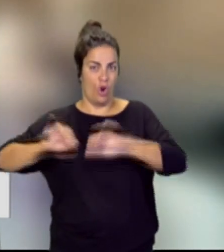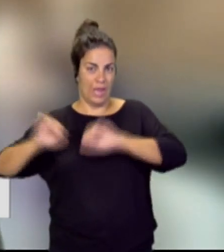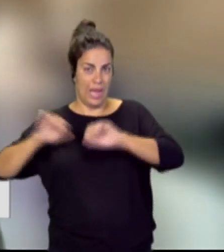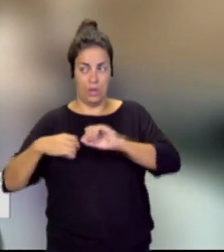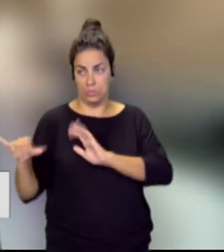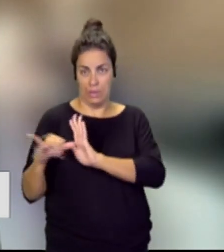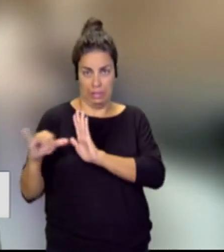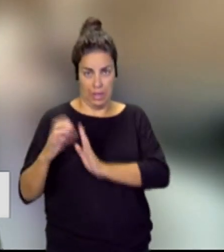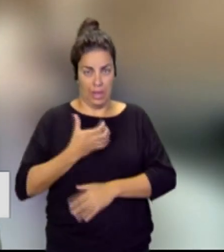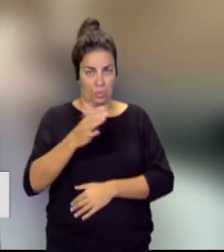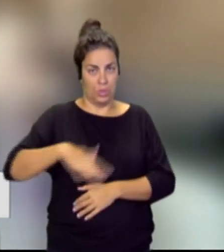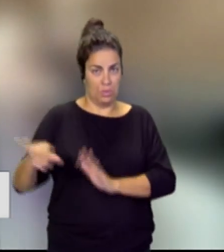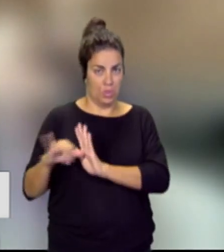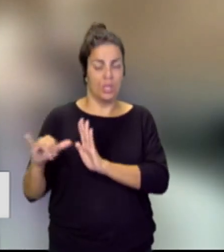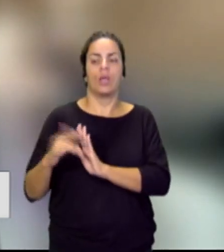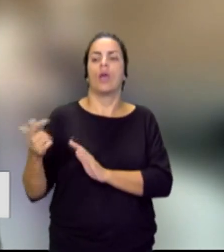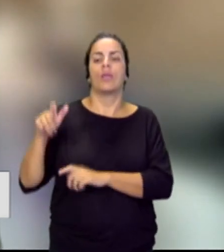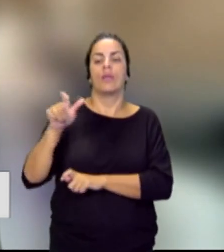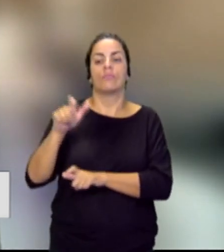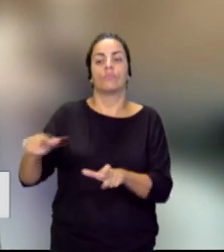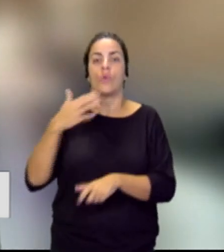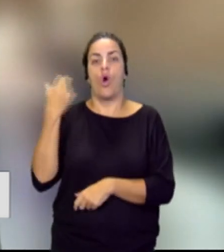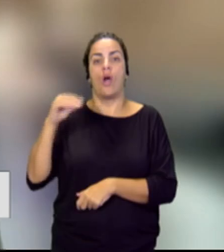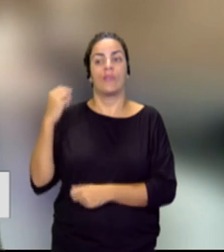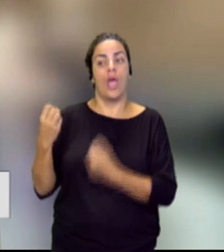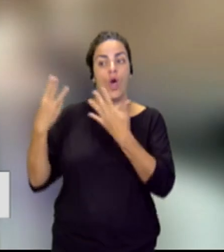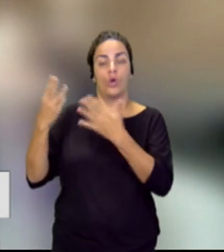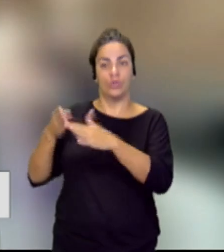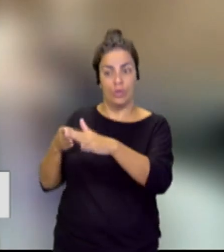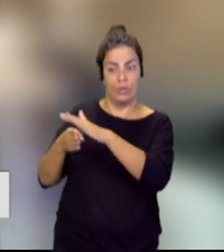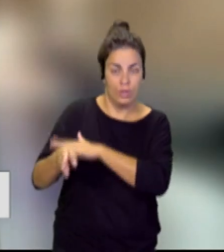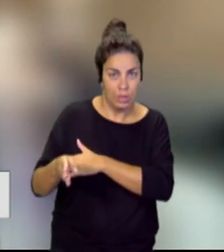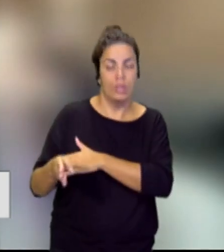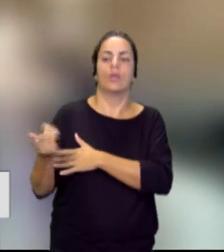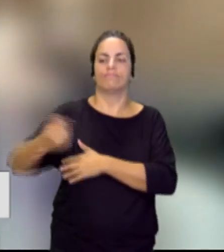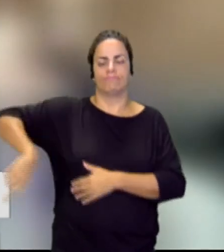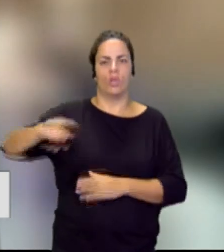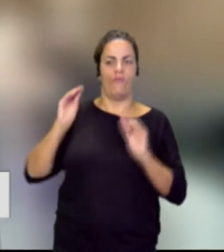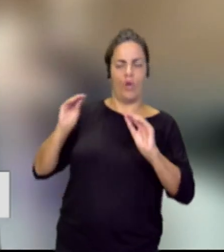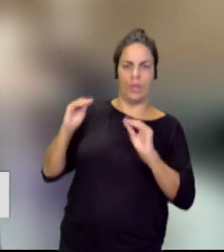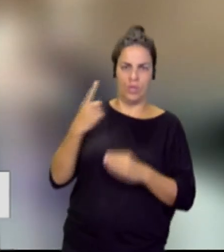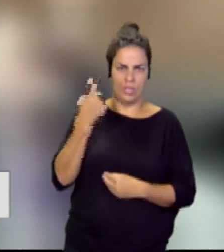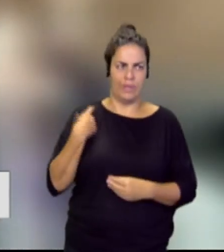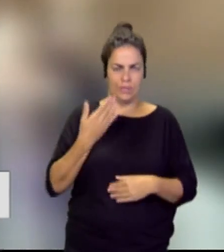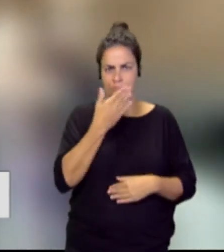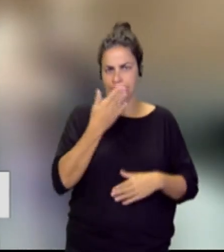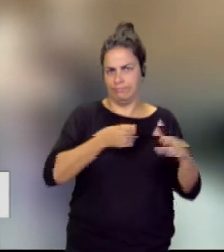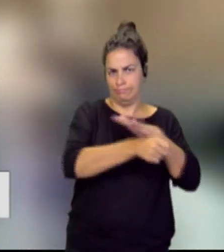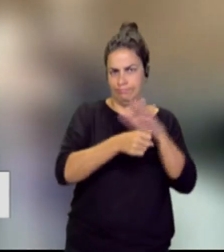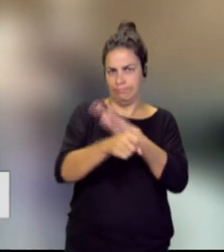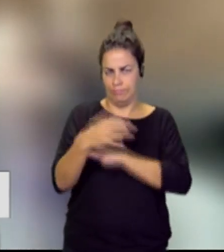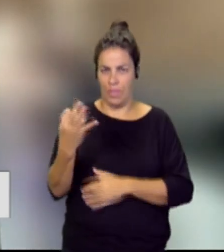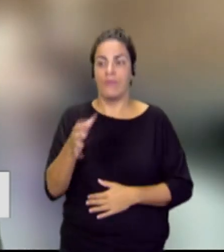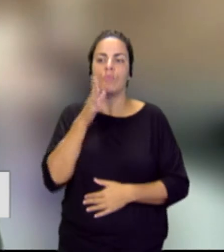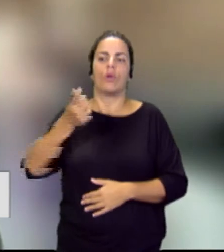entrado una serie de chicos, ocho chicos, que necesitan escolarizarse. Son alumnos menores y la educación es un derecho